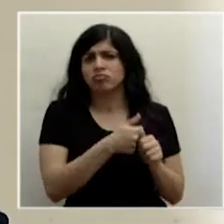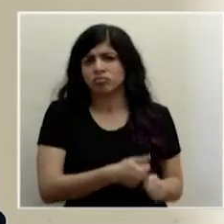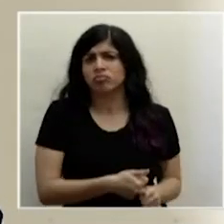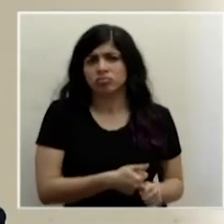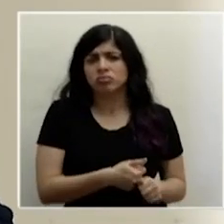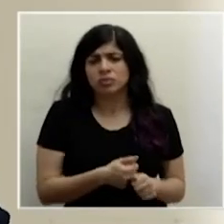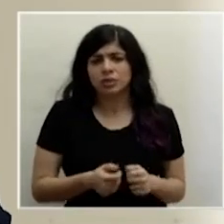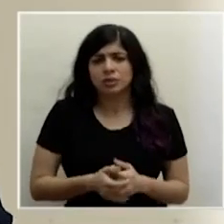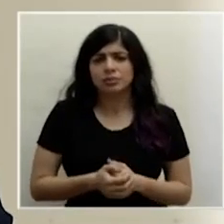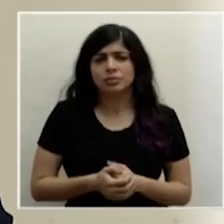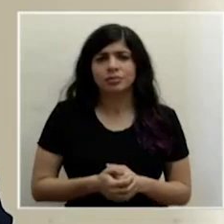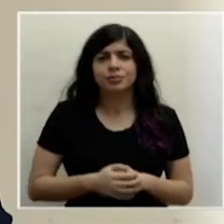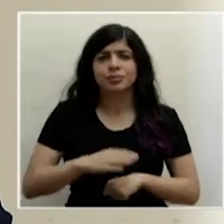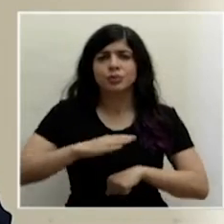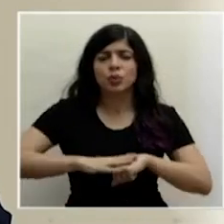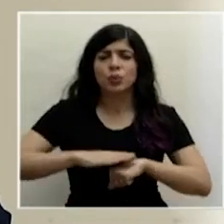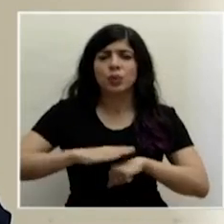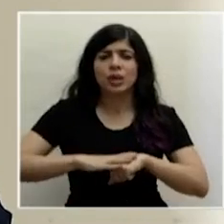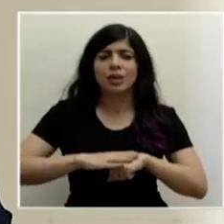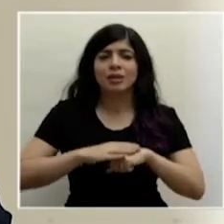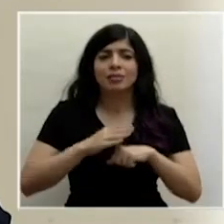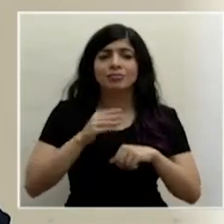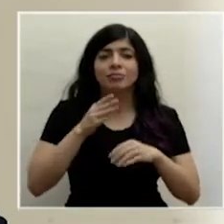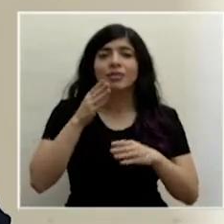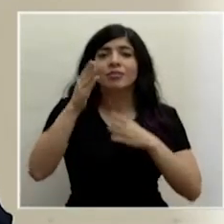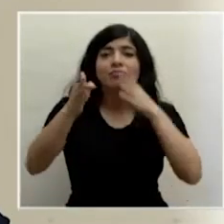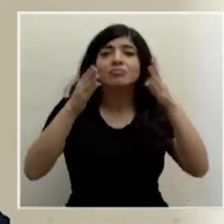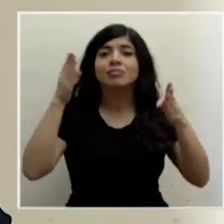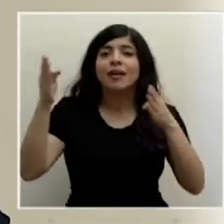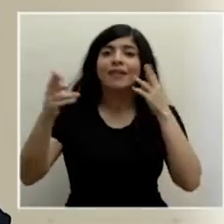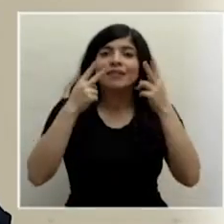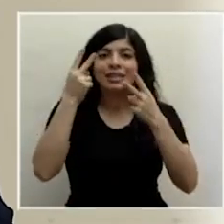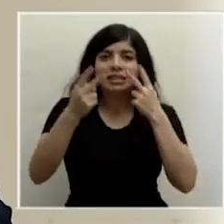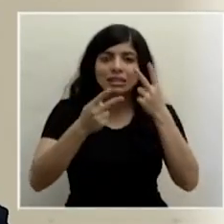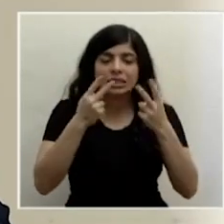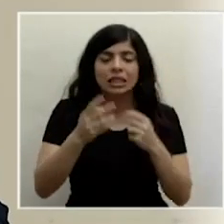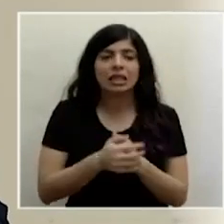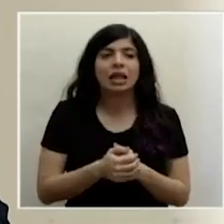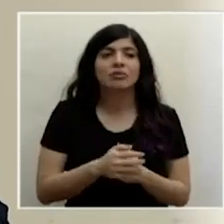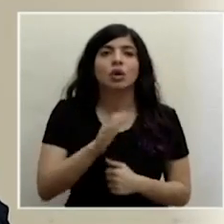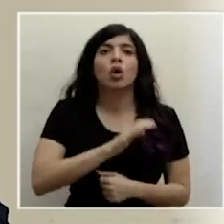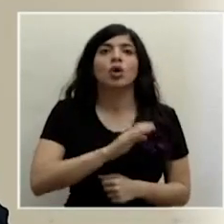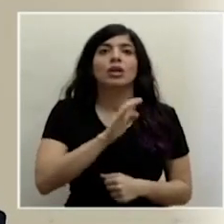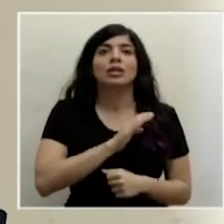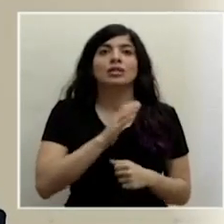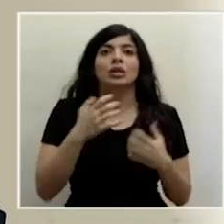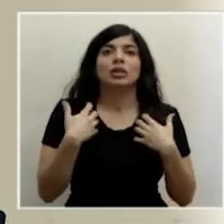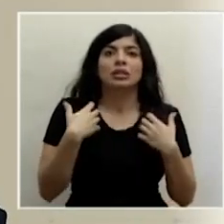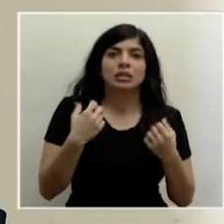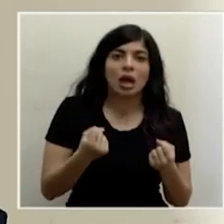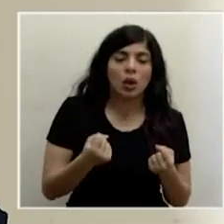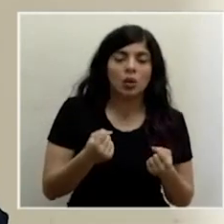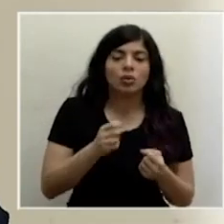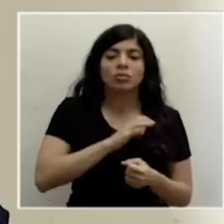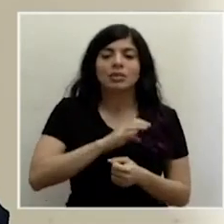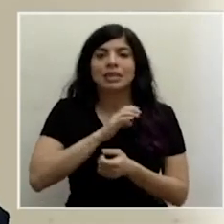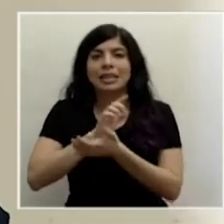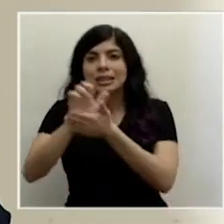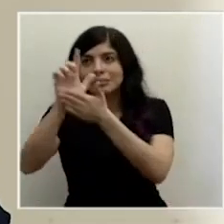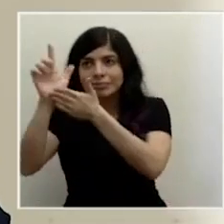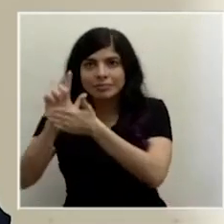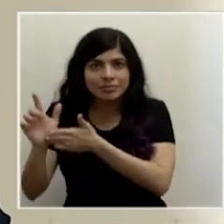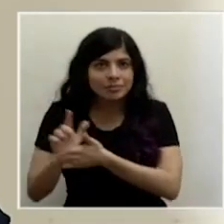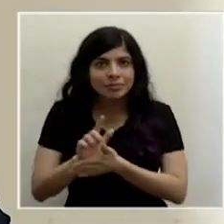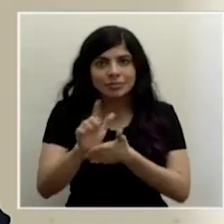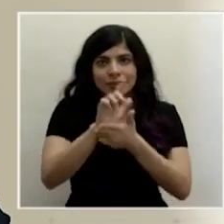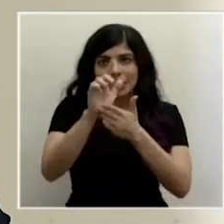cuanto a la visitación, las condiciones sanitarias y limpieza de la infraestructura